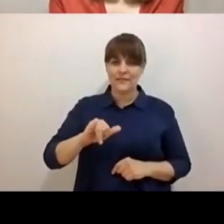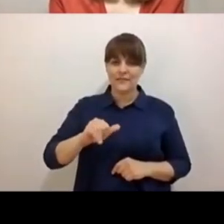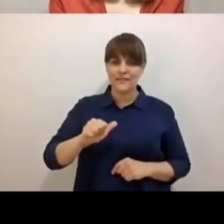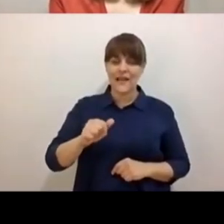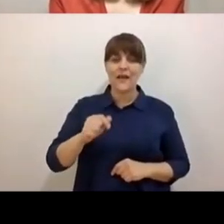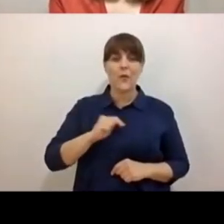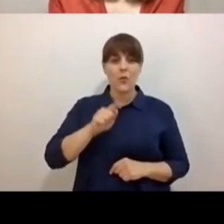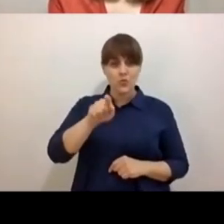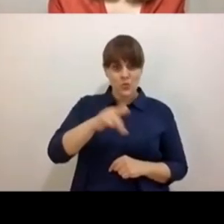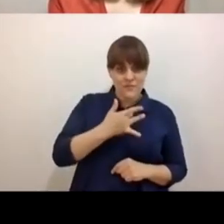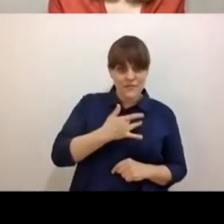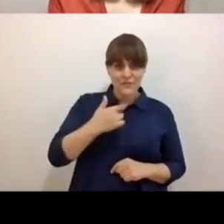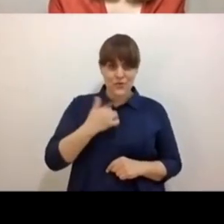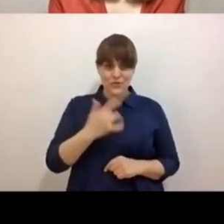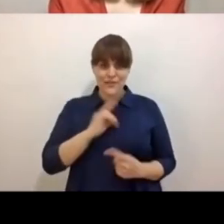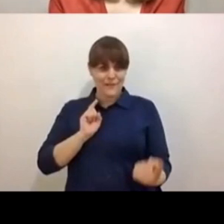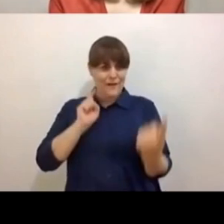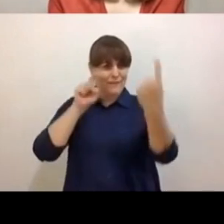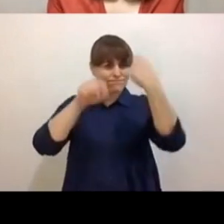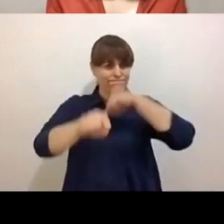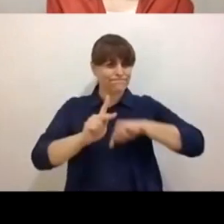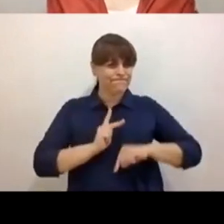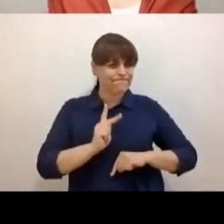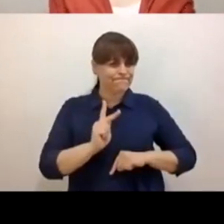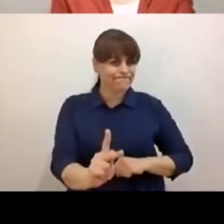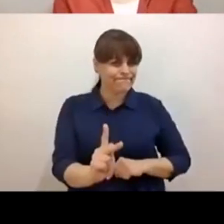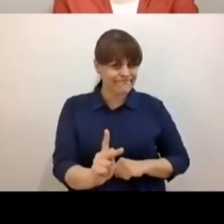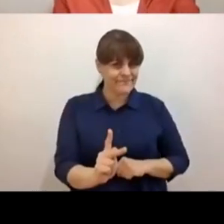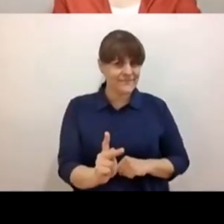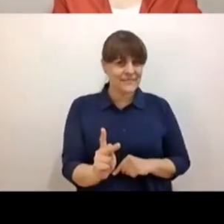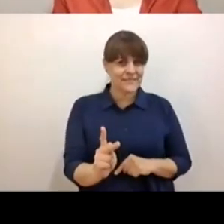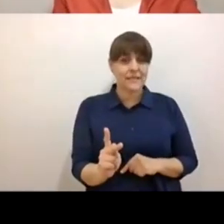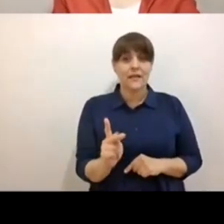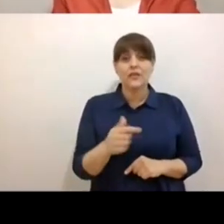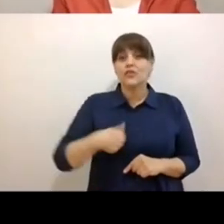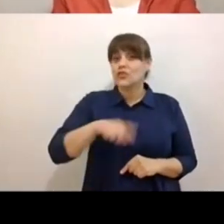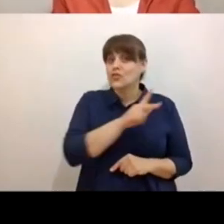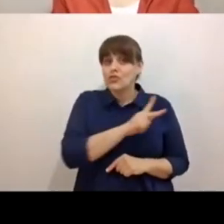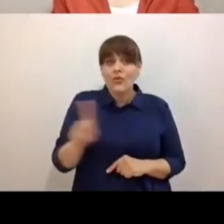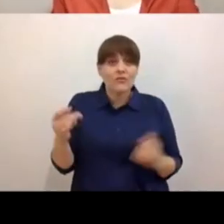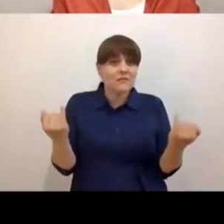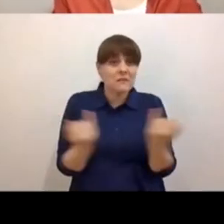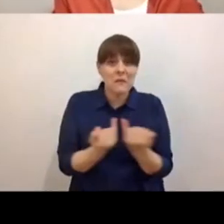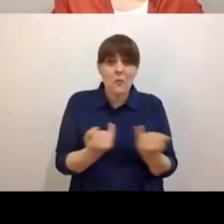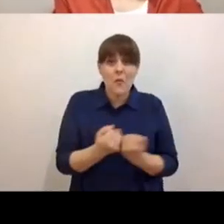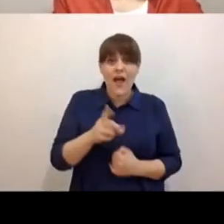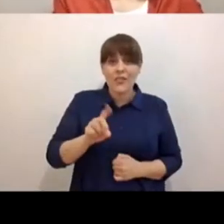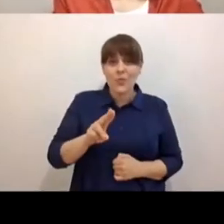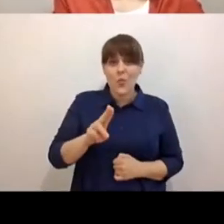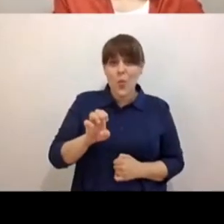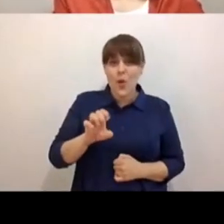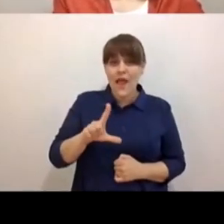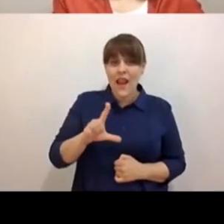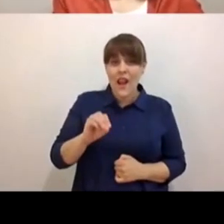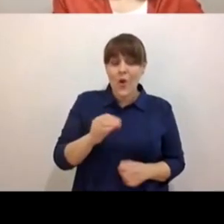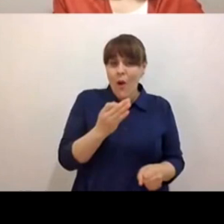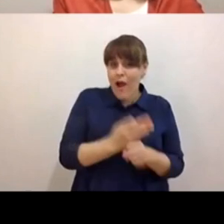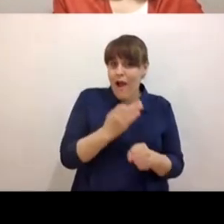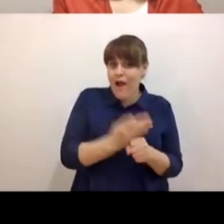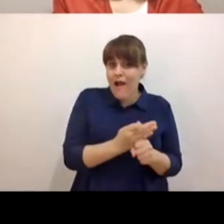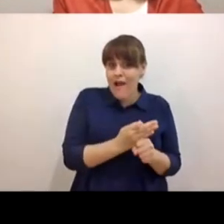todos estamos en duelo y por eso es que nos es tan fácil conectar con esos temas y con esta